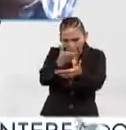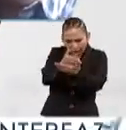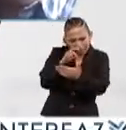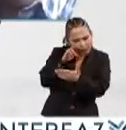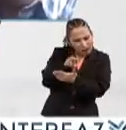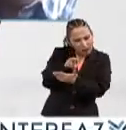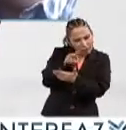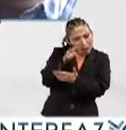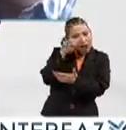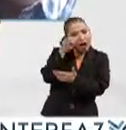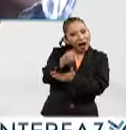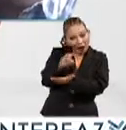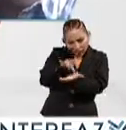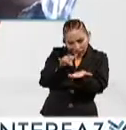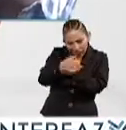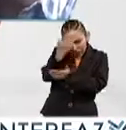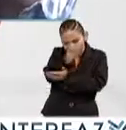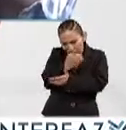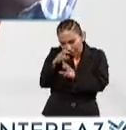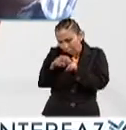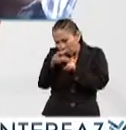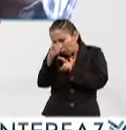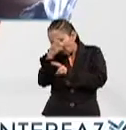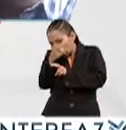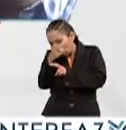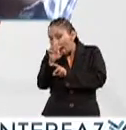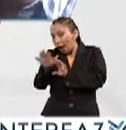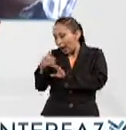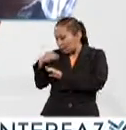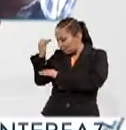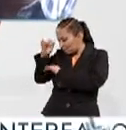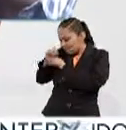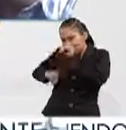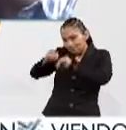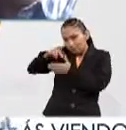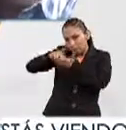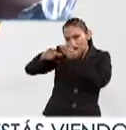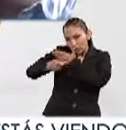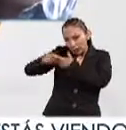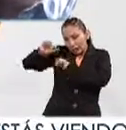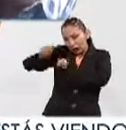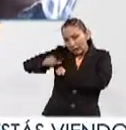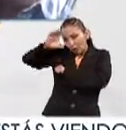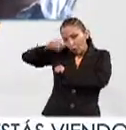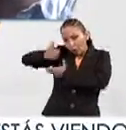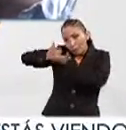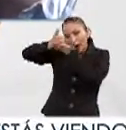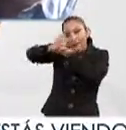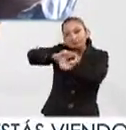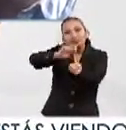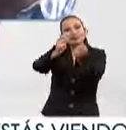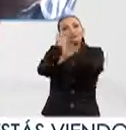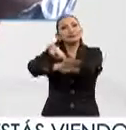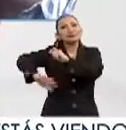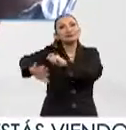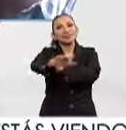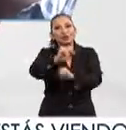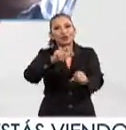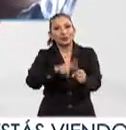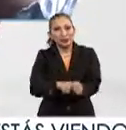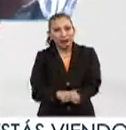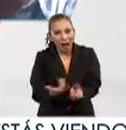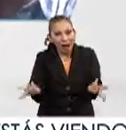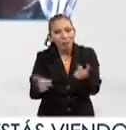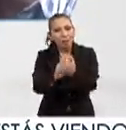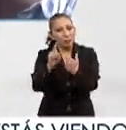para a partir de ese análisis de ese diagnóstico proponer proyectos desde el arte y la cultura para transformar realidades sociales